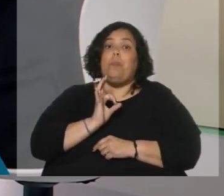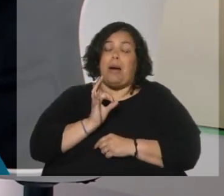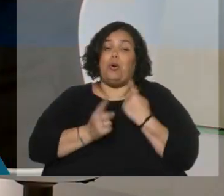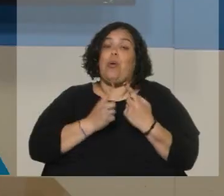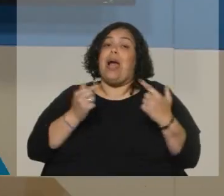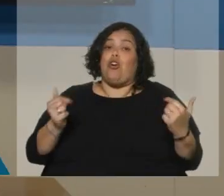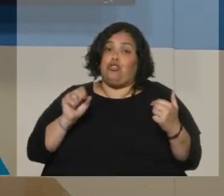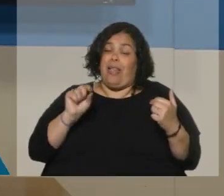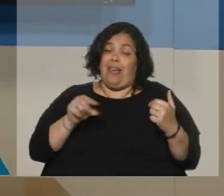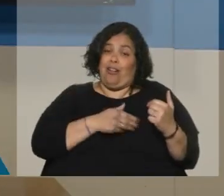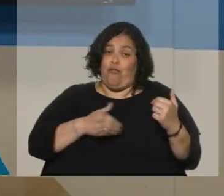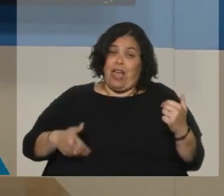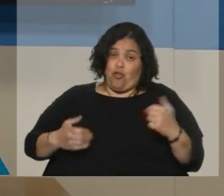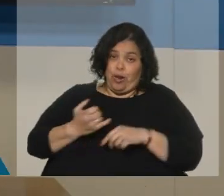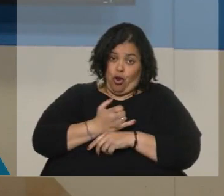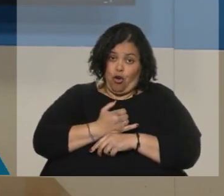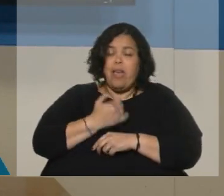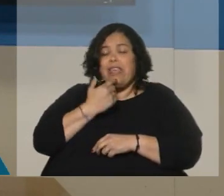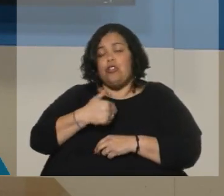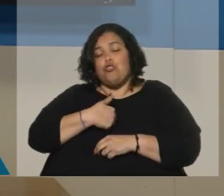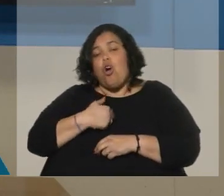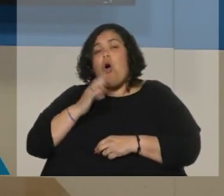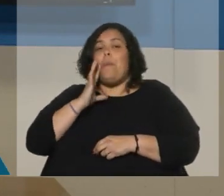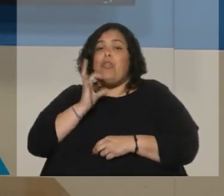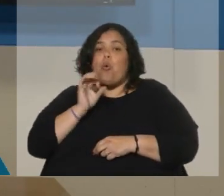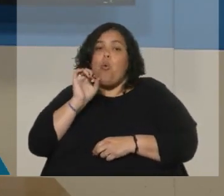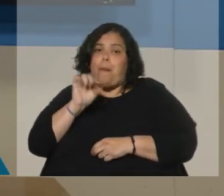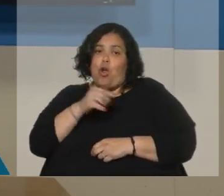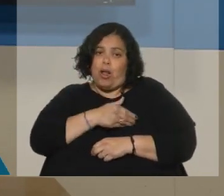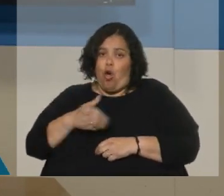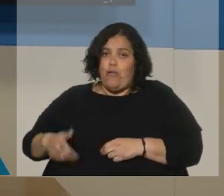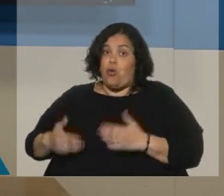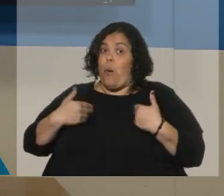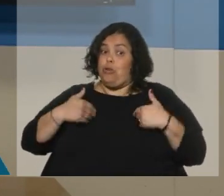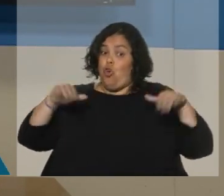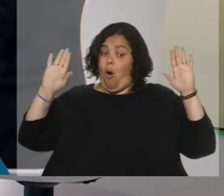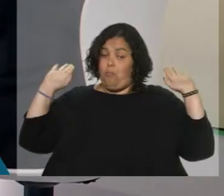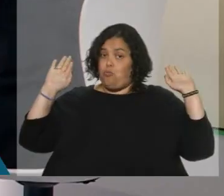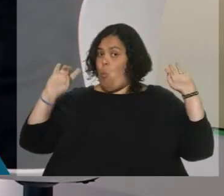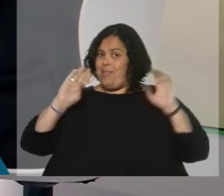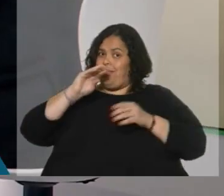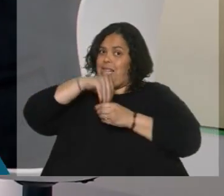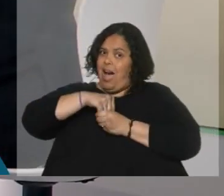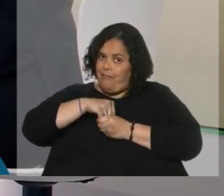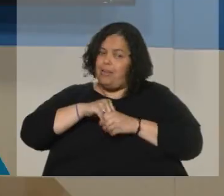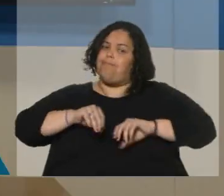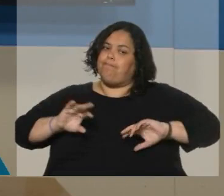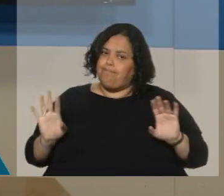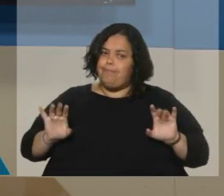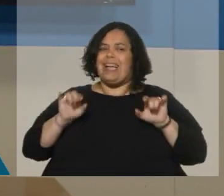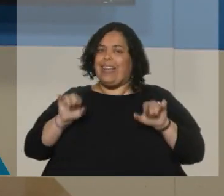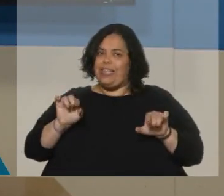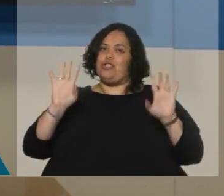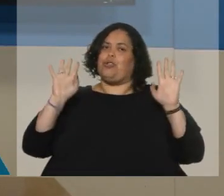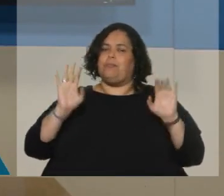gobierno. Claro, con un matiz. Dijo, pido disculpas por aquello que hizo este gobierno cuando yo no era parte de ese gobierno. sí, ahí se separó. Un detalle que no pasó